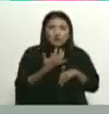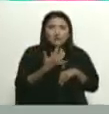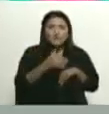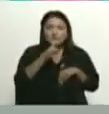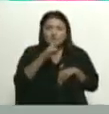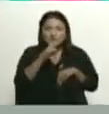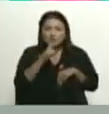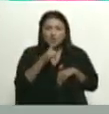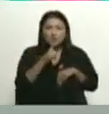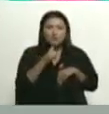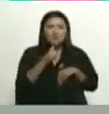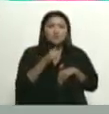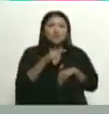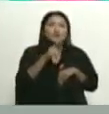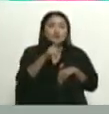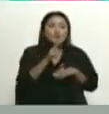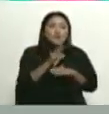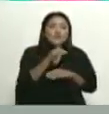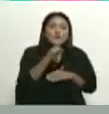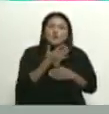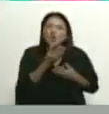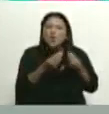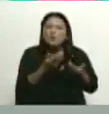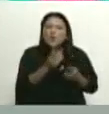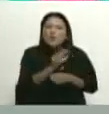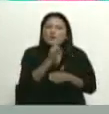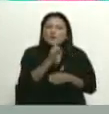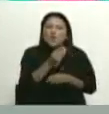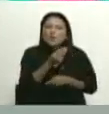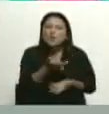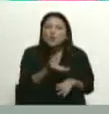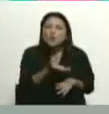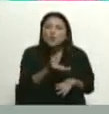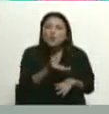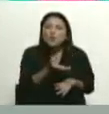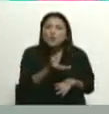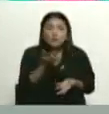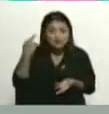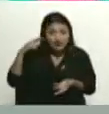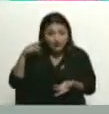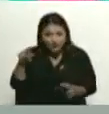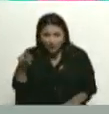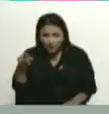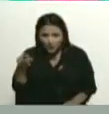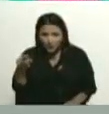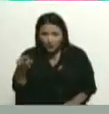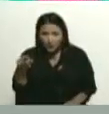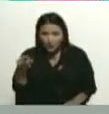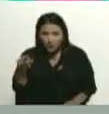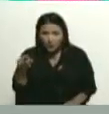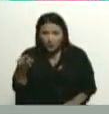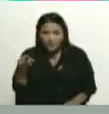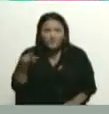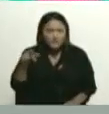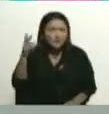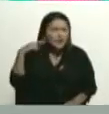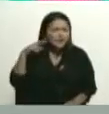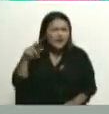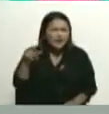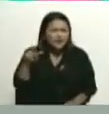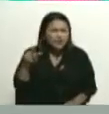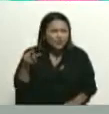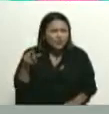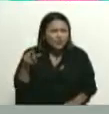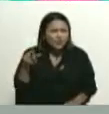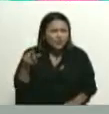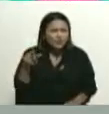informa. Ustedes mismos. Yo le pregunto, ¿ustedes se informan por dónde? Porque escuchan Radio Rumbo. ¿Quién de ustedes se informa por Radio